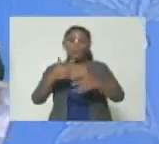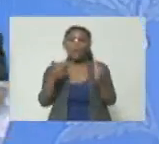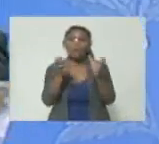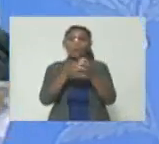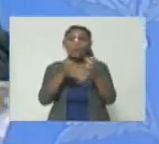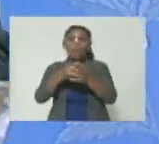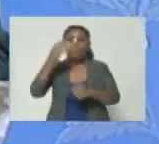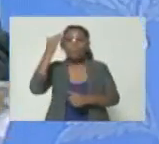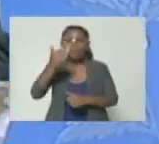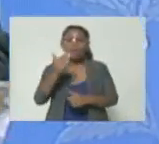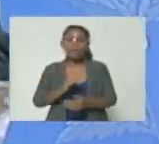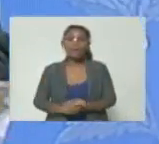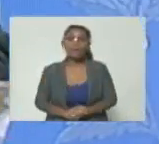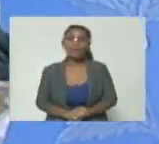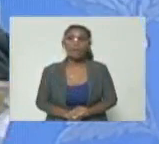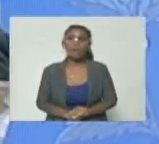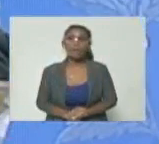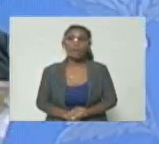paramilitares.